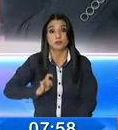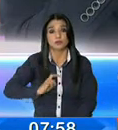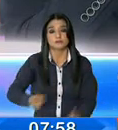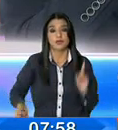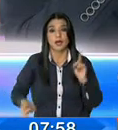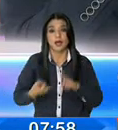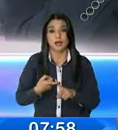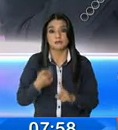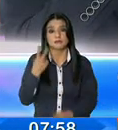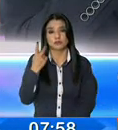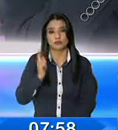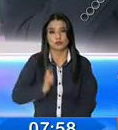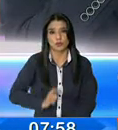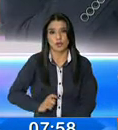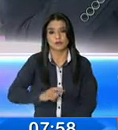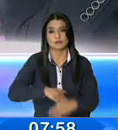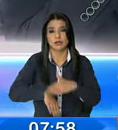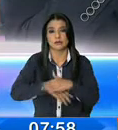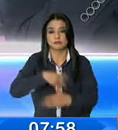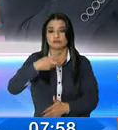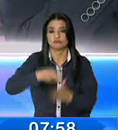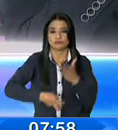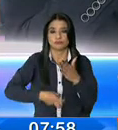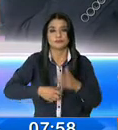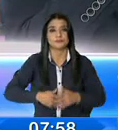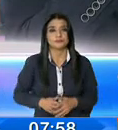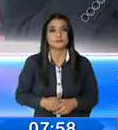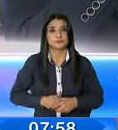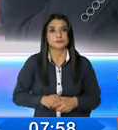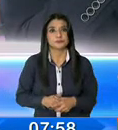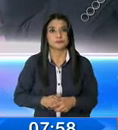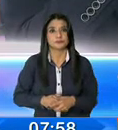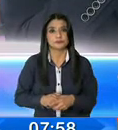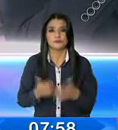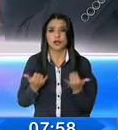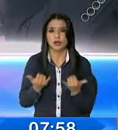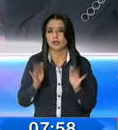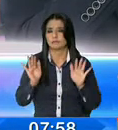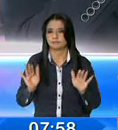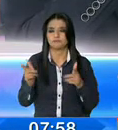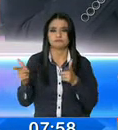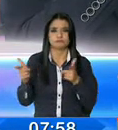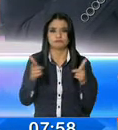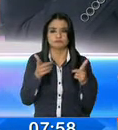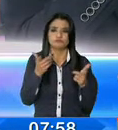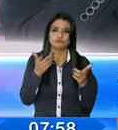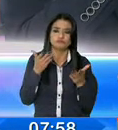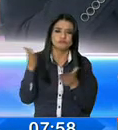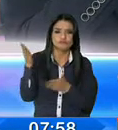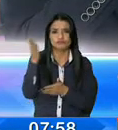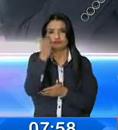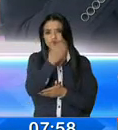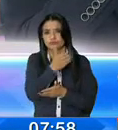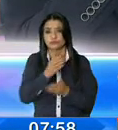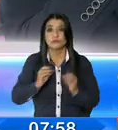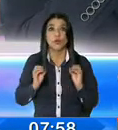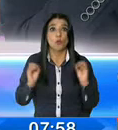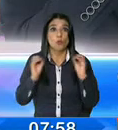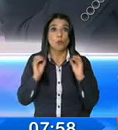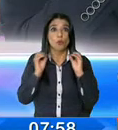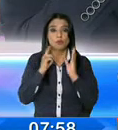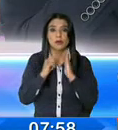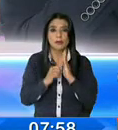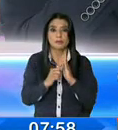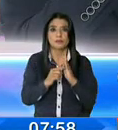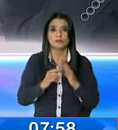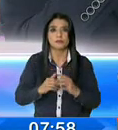dos salarios mínimos vitales, se puede poner la multa. Eso hemos estado haciendo. Hemos también, por ejemplo, cerrado